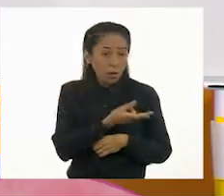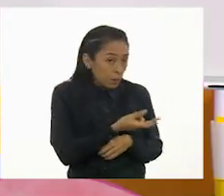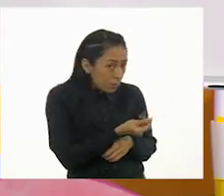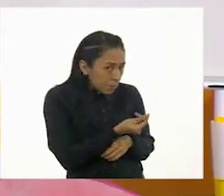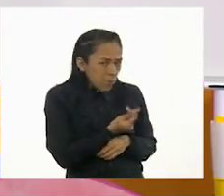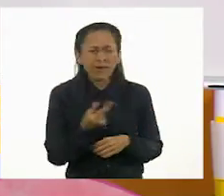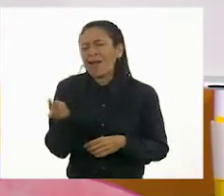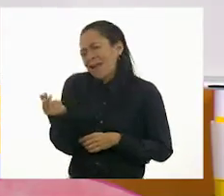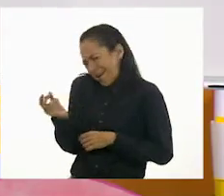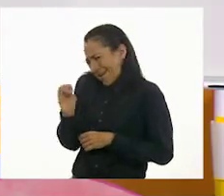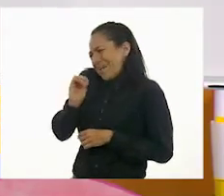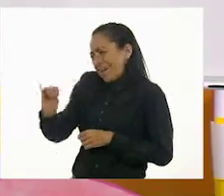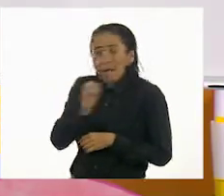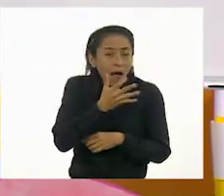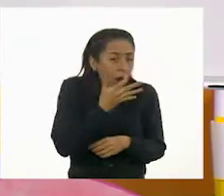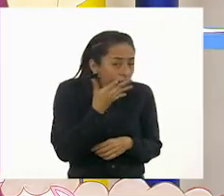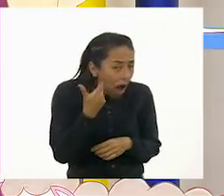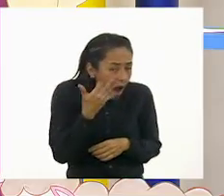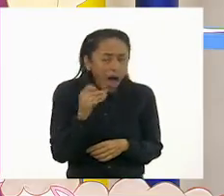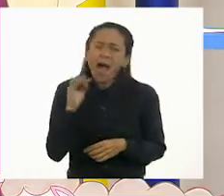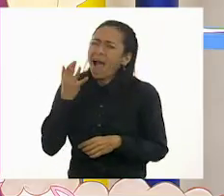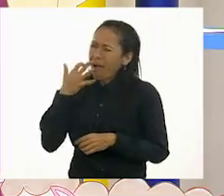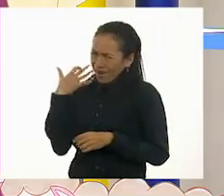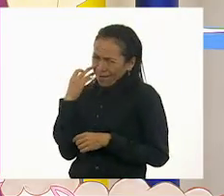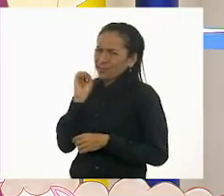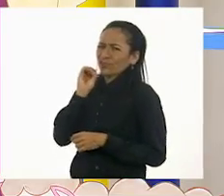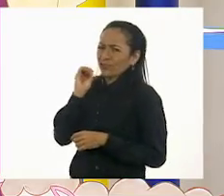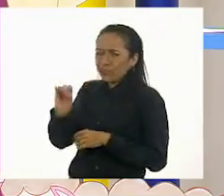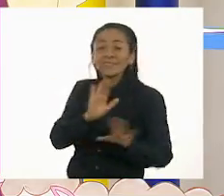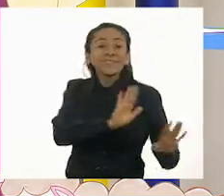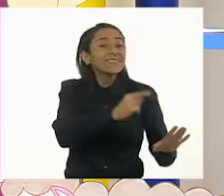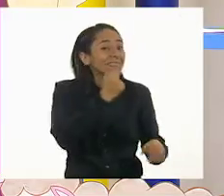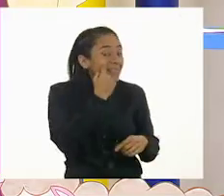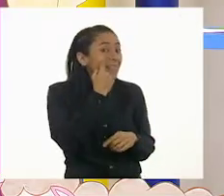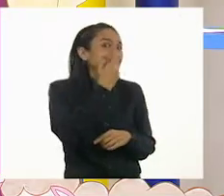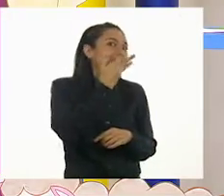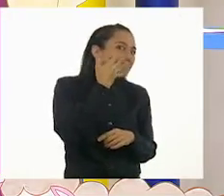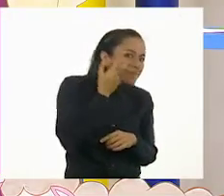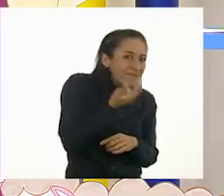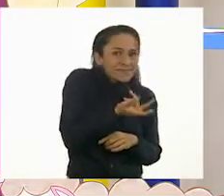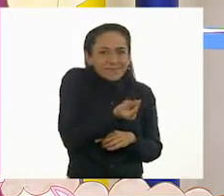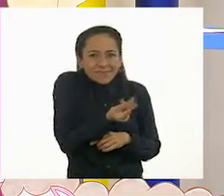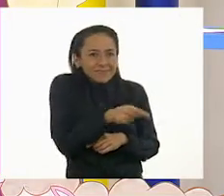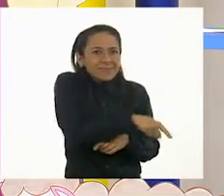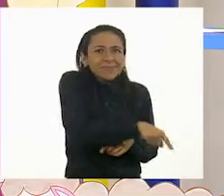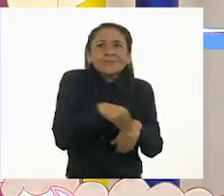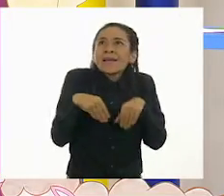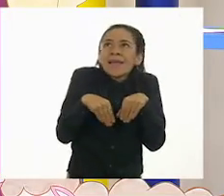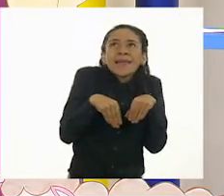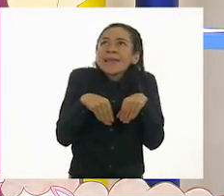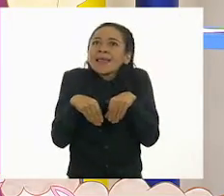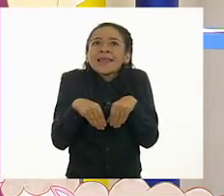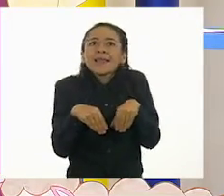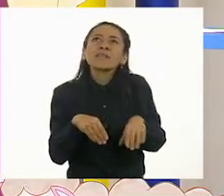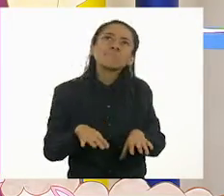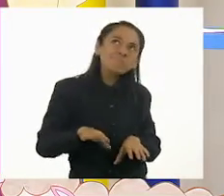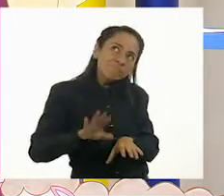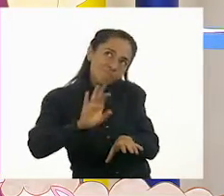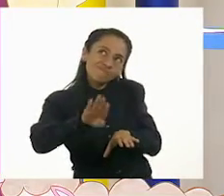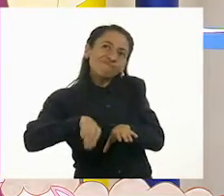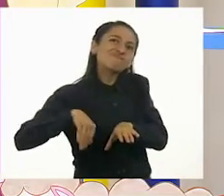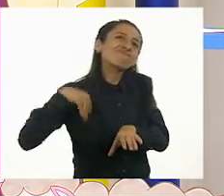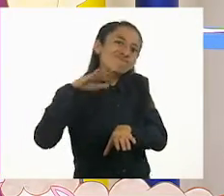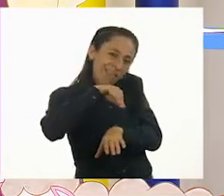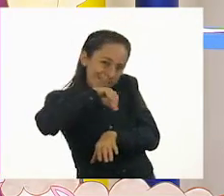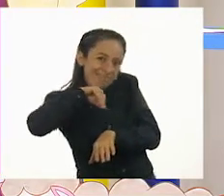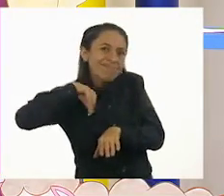gatos? A los gatos también. Es más, los perros y los gatos nos buscan. Cuando requieren atención o divertirse o jugar, ellos mismos te buscan, pero la